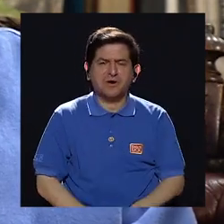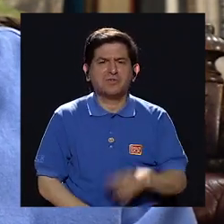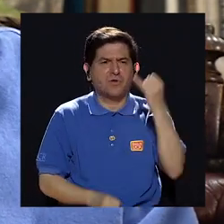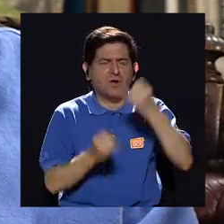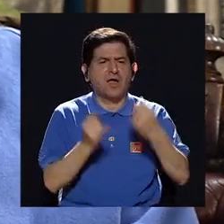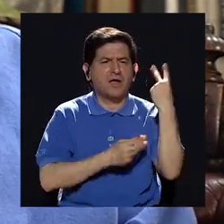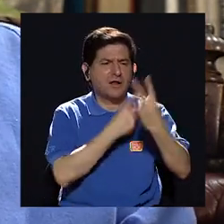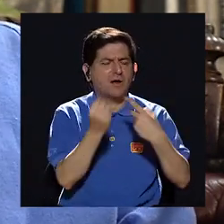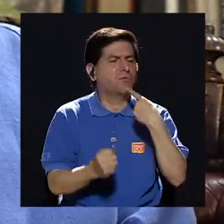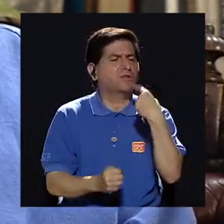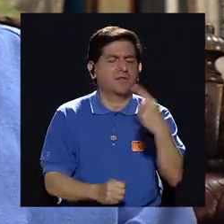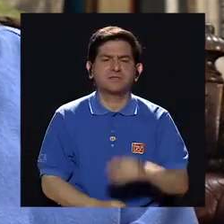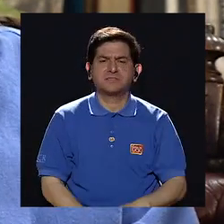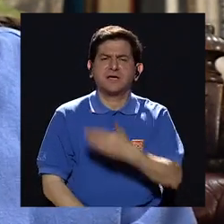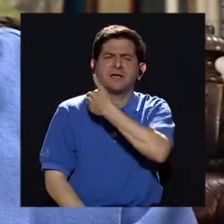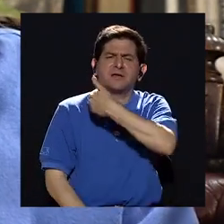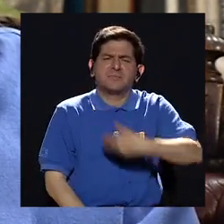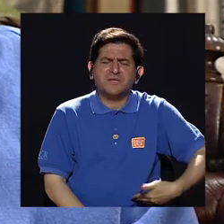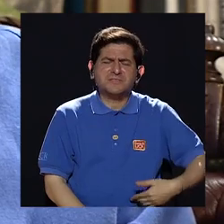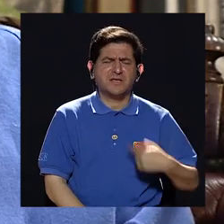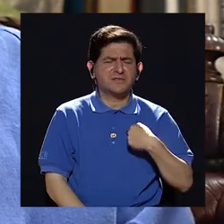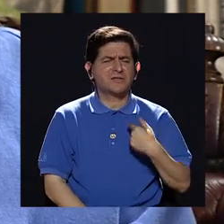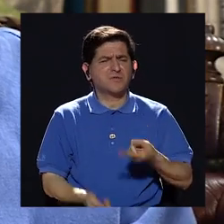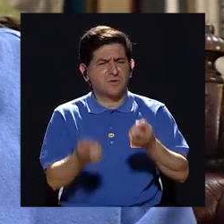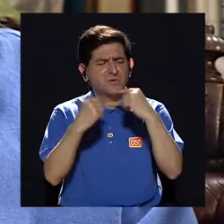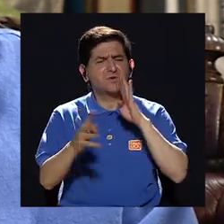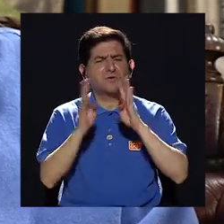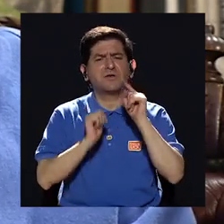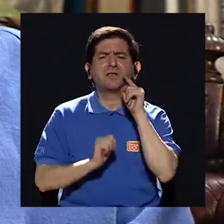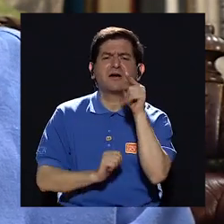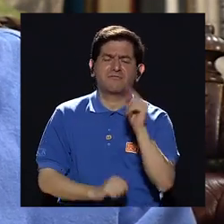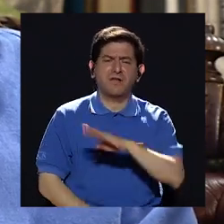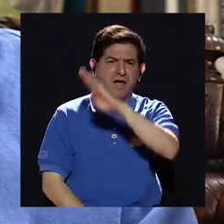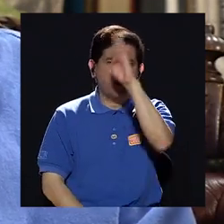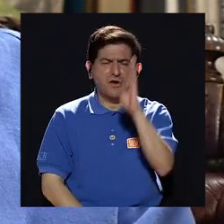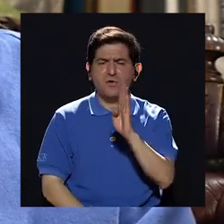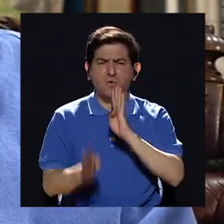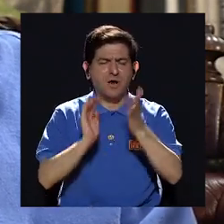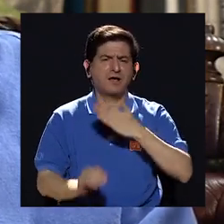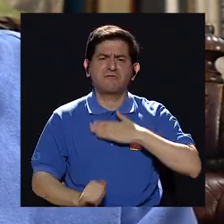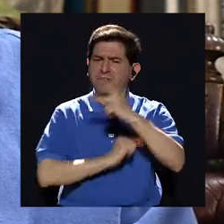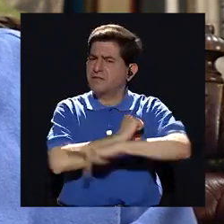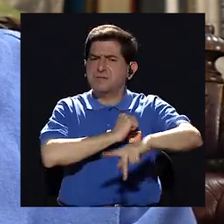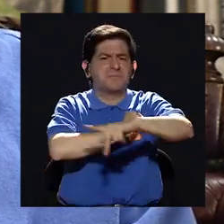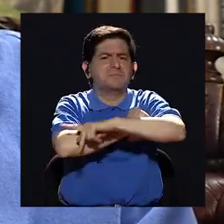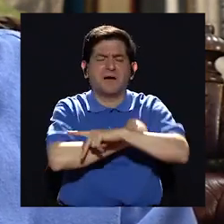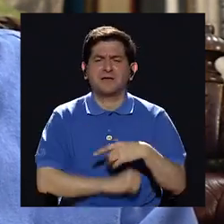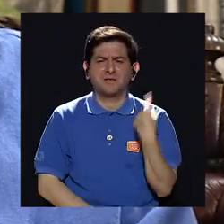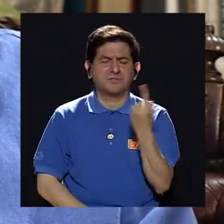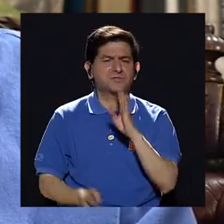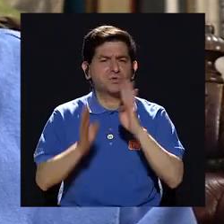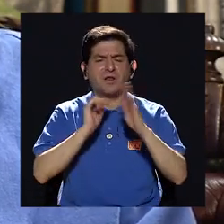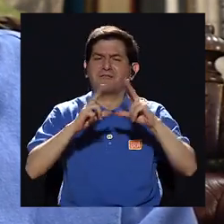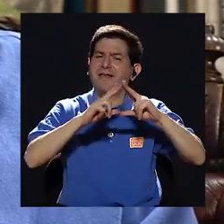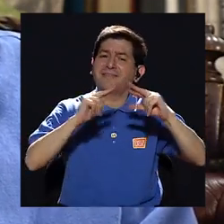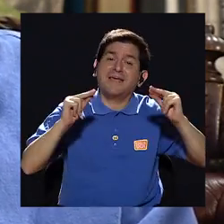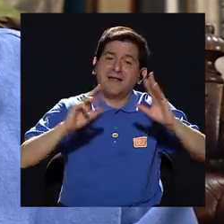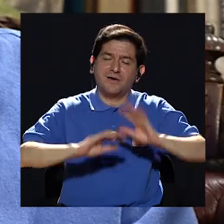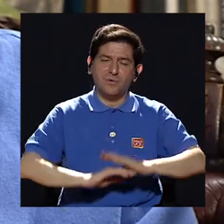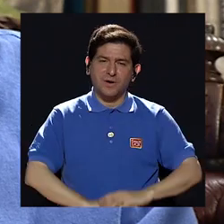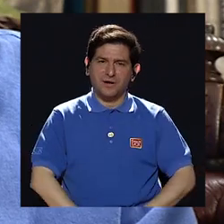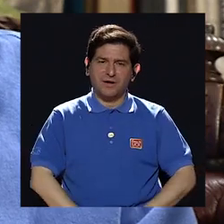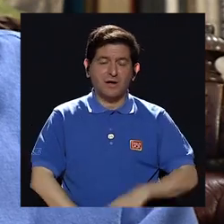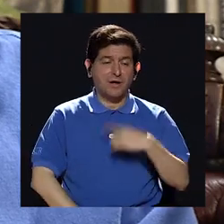visita le dije, presidente, cada vez que yo vine a hablar con usted nunca hablé de mi país, solo hablamos de Nicaragua,